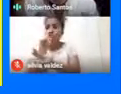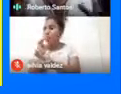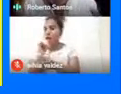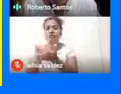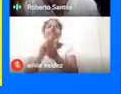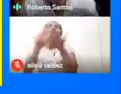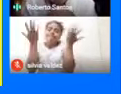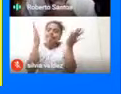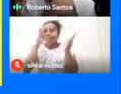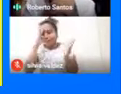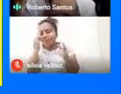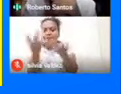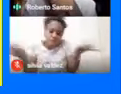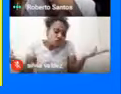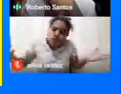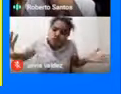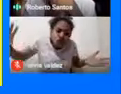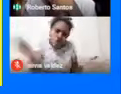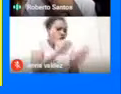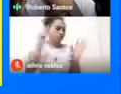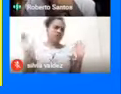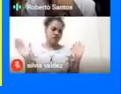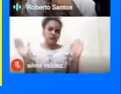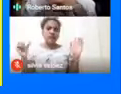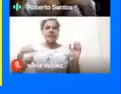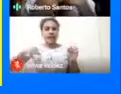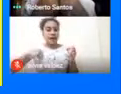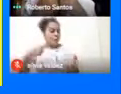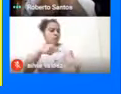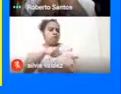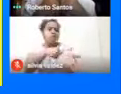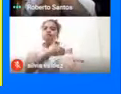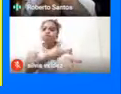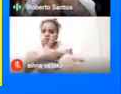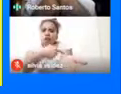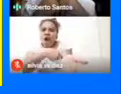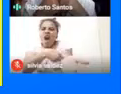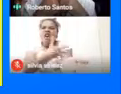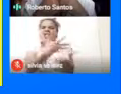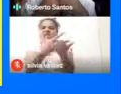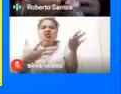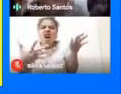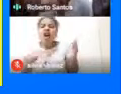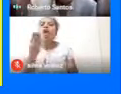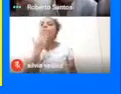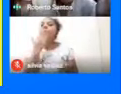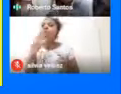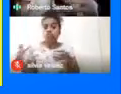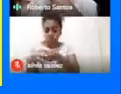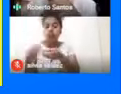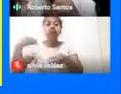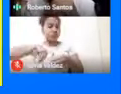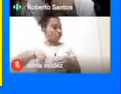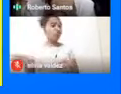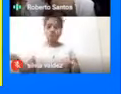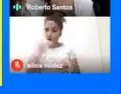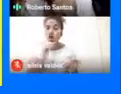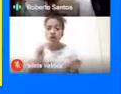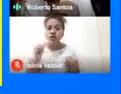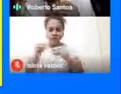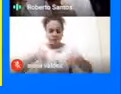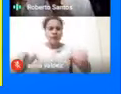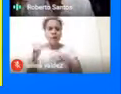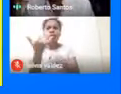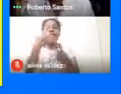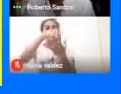Todos Absolutamente Todos Tenemos Sangre Indígena Y bueno En el territorio Existen estas